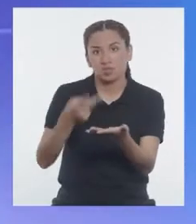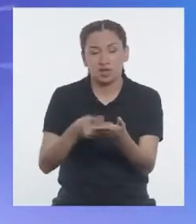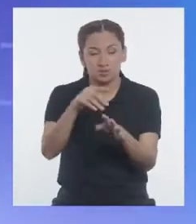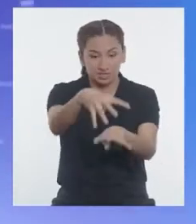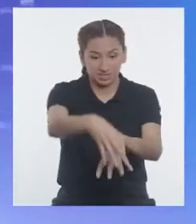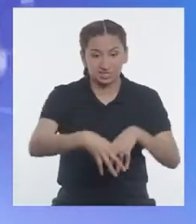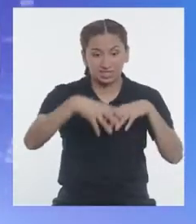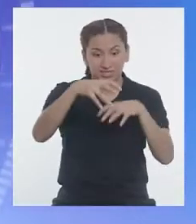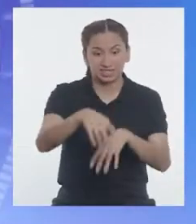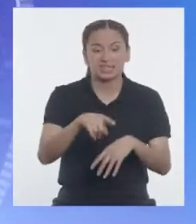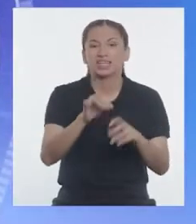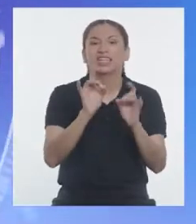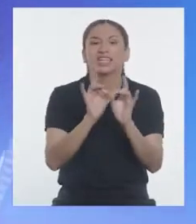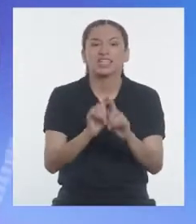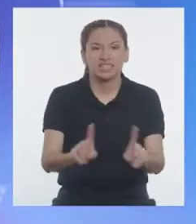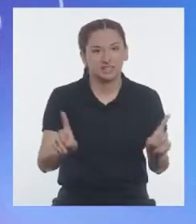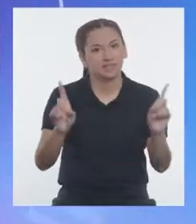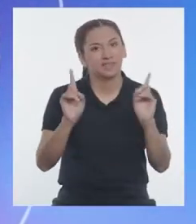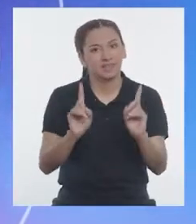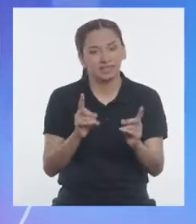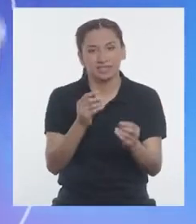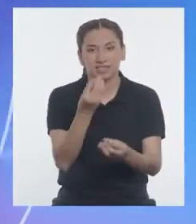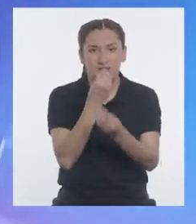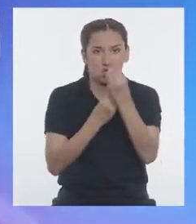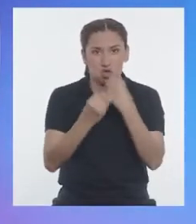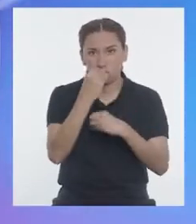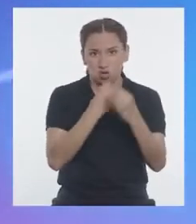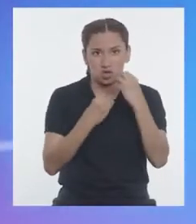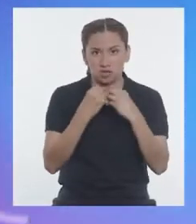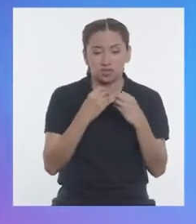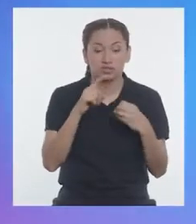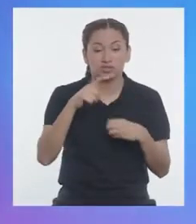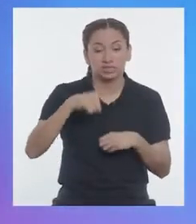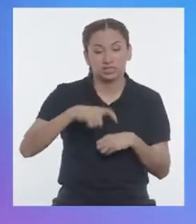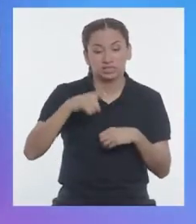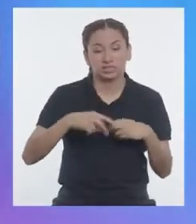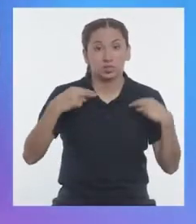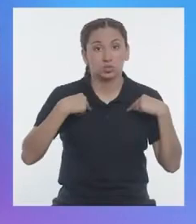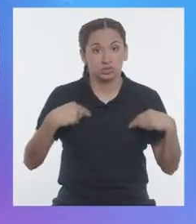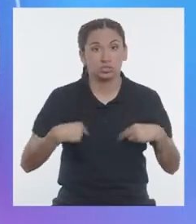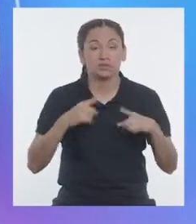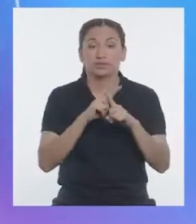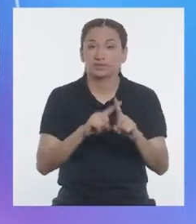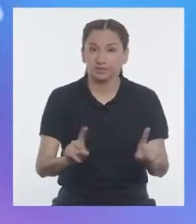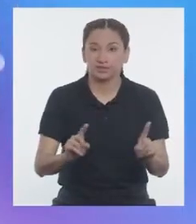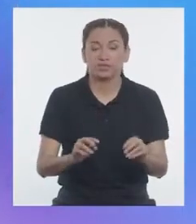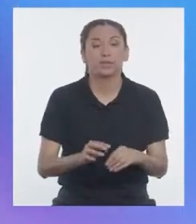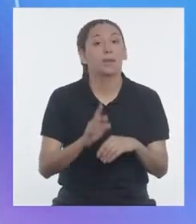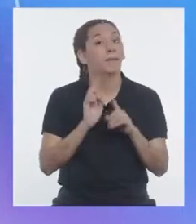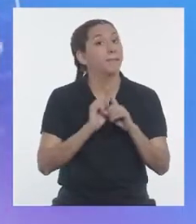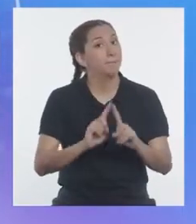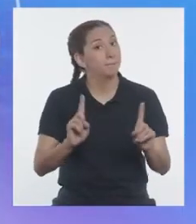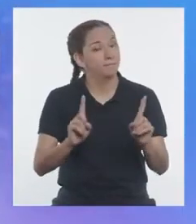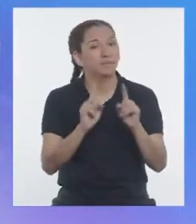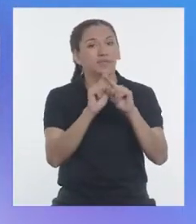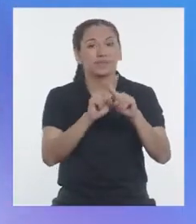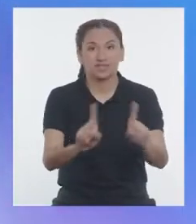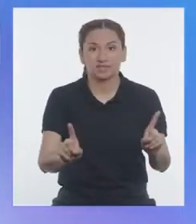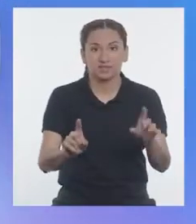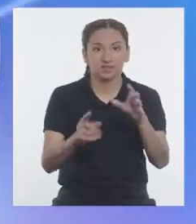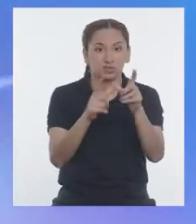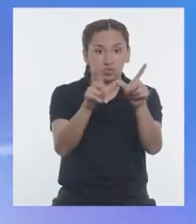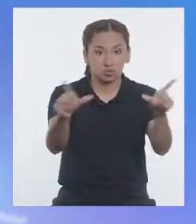terreno diferentes cultivos con necesidades nutritivas diferentes, pero en